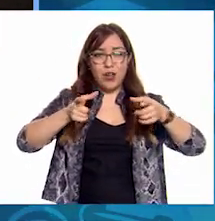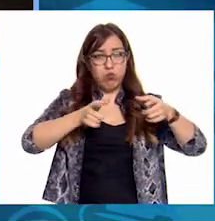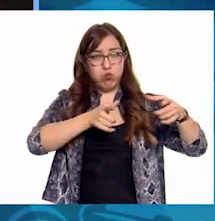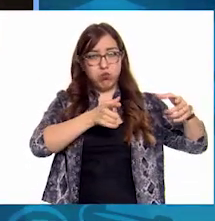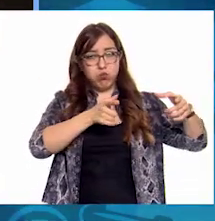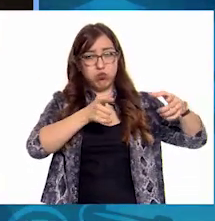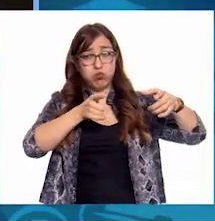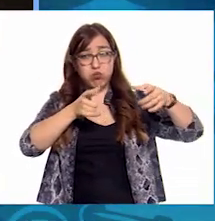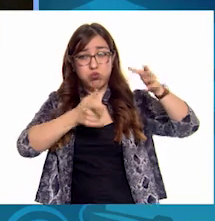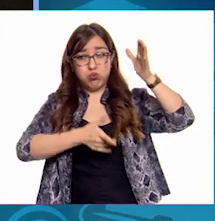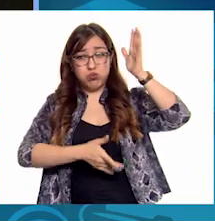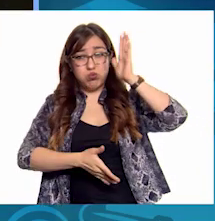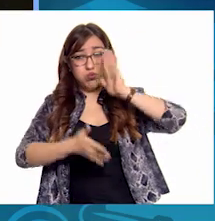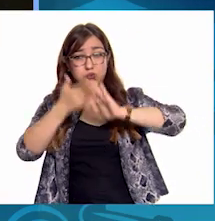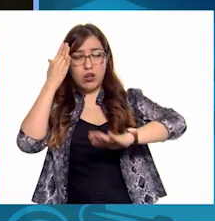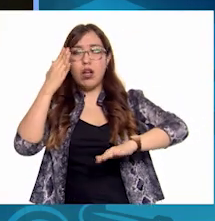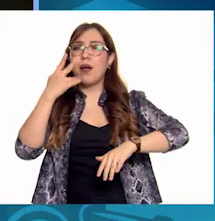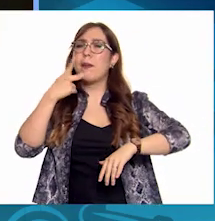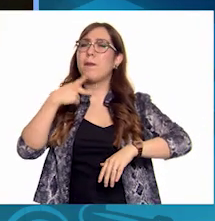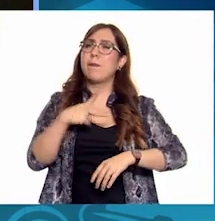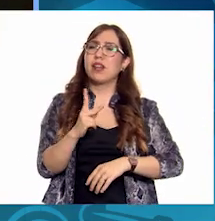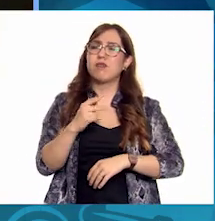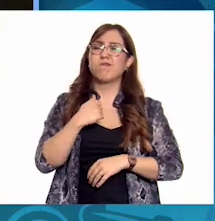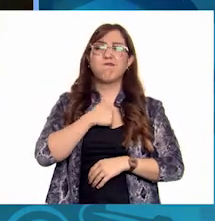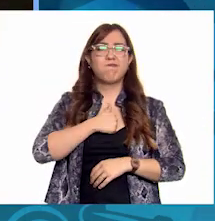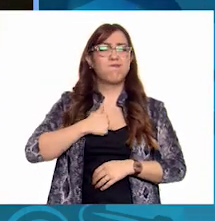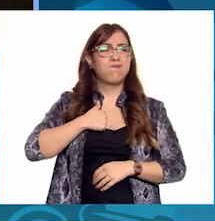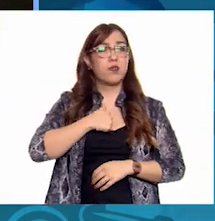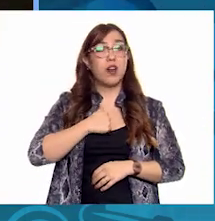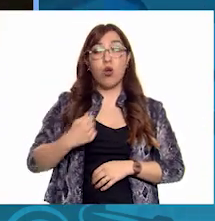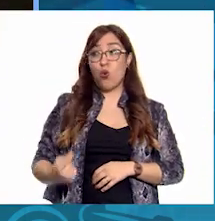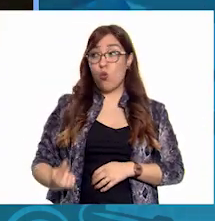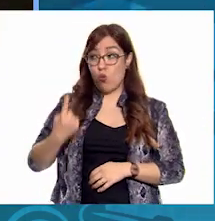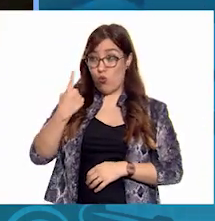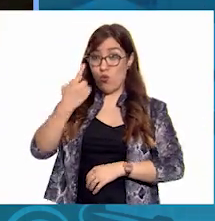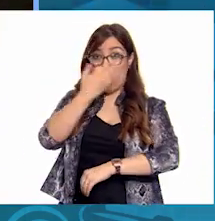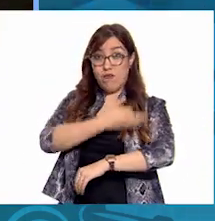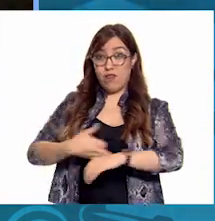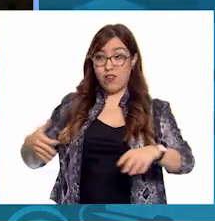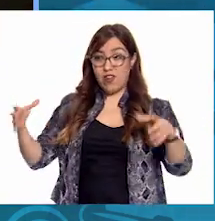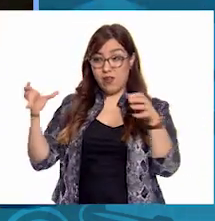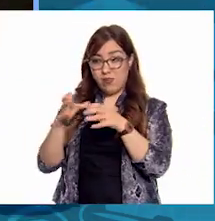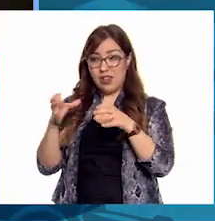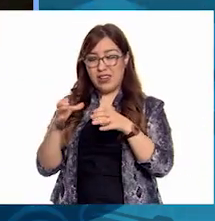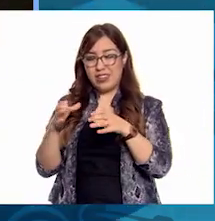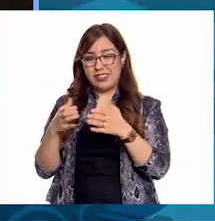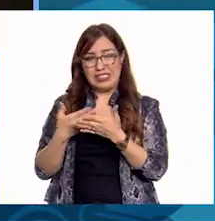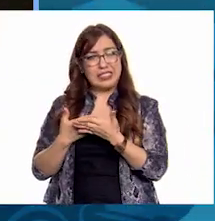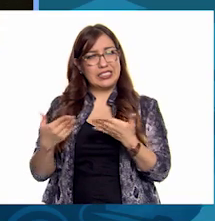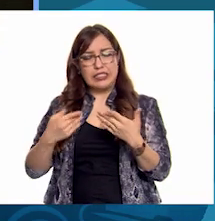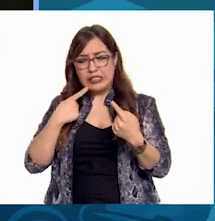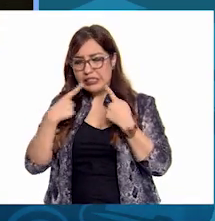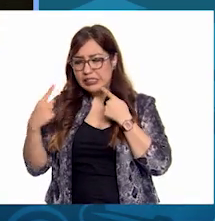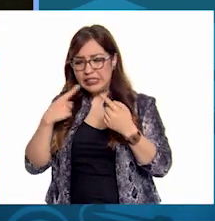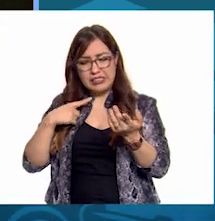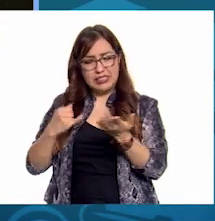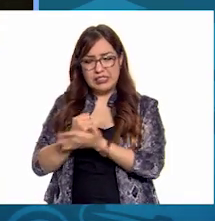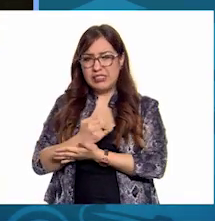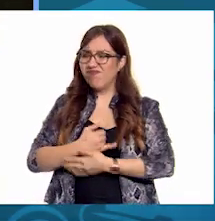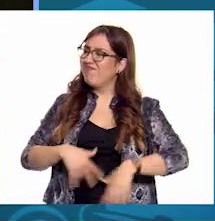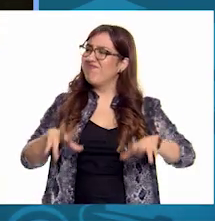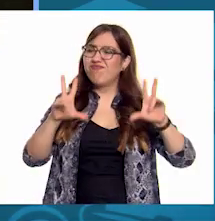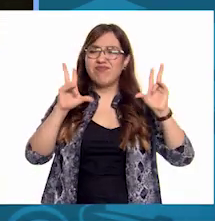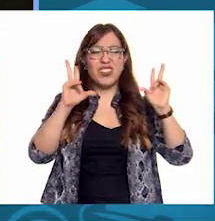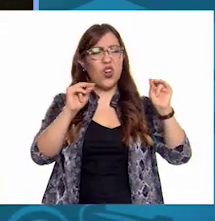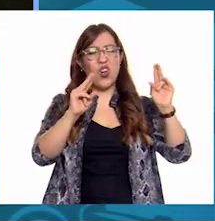Sin embargo, la familia Smith Esta vez no iba a emprender ningún viaje No, no,